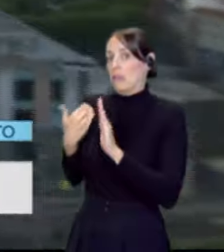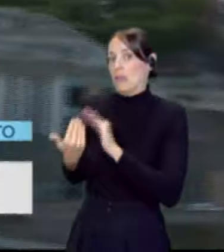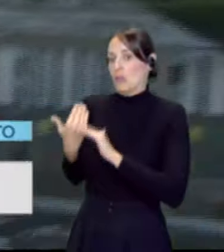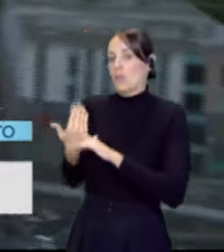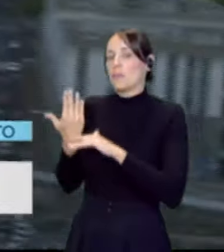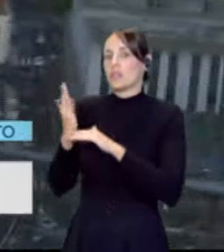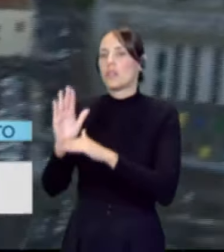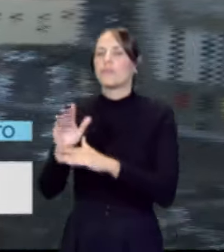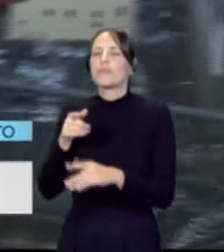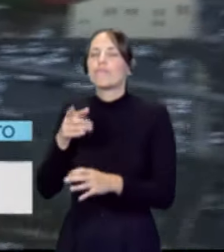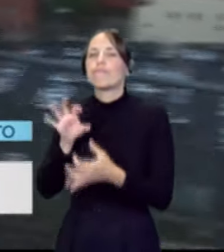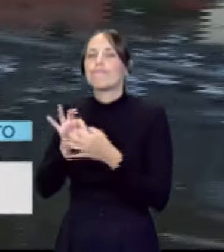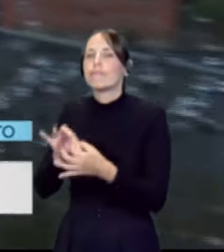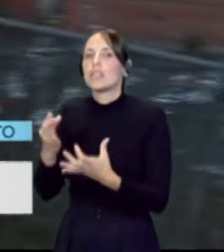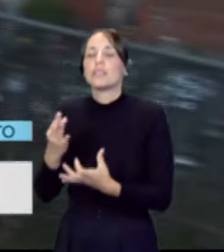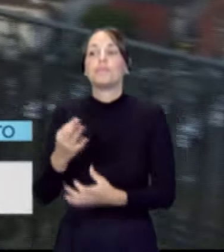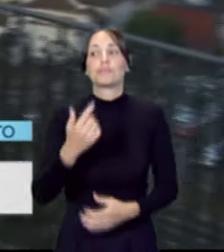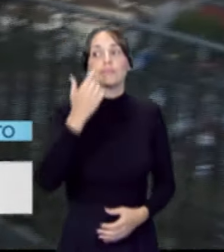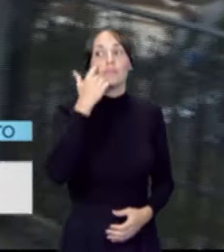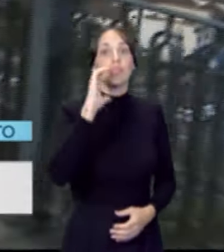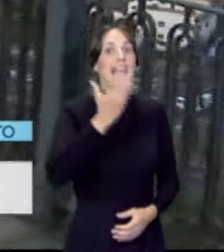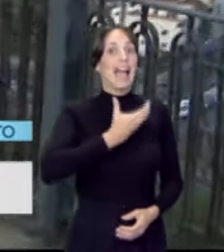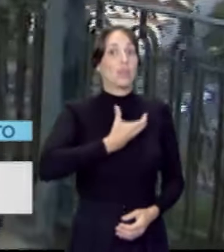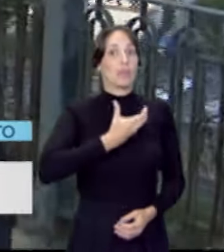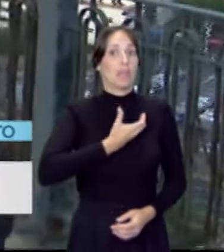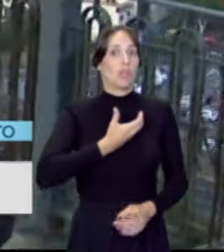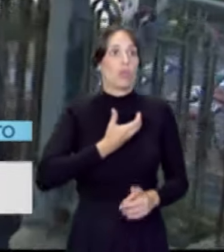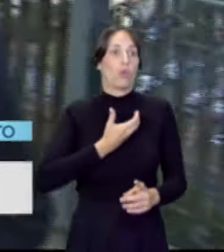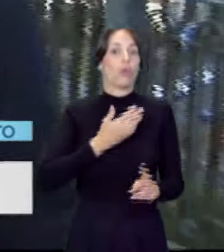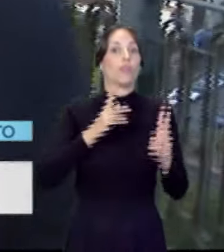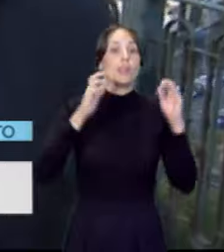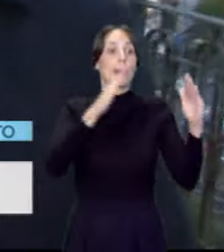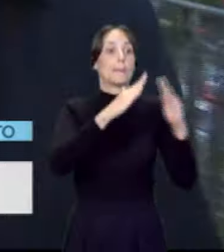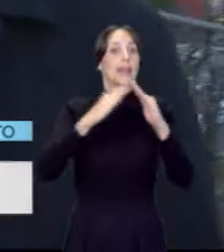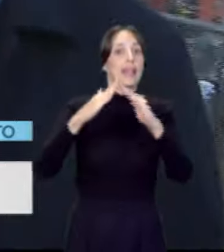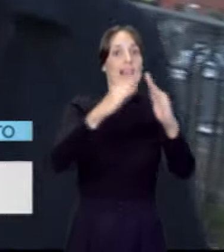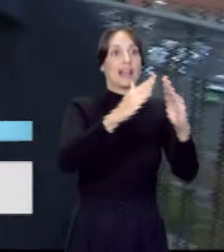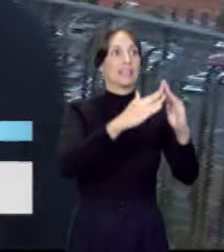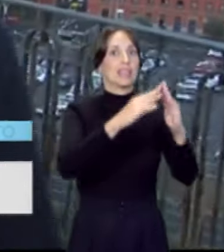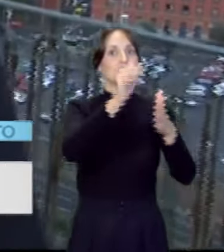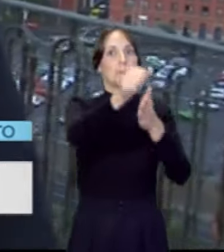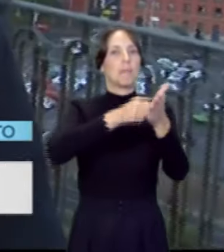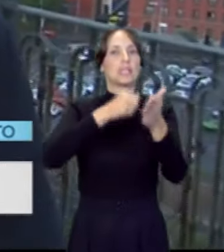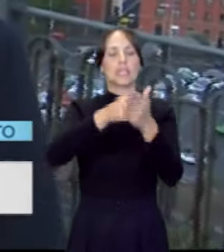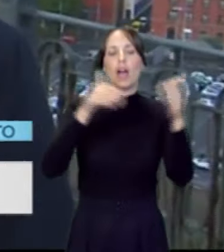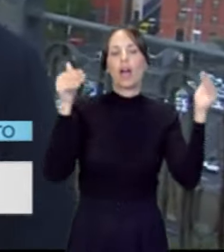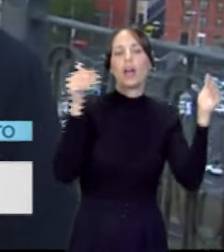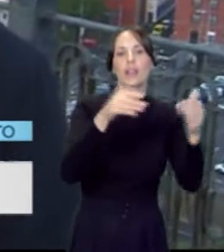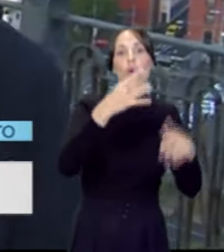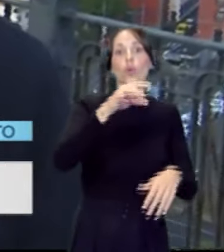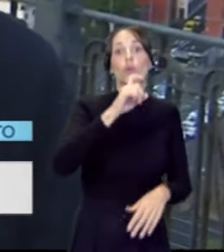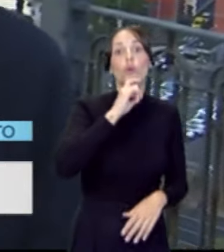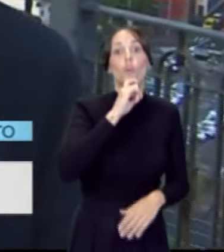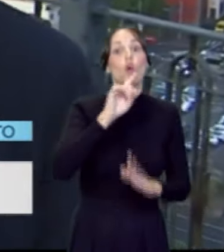la única competencia que tienen los ayuntamientos para poder intervenir en el mercado de vivienda vacía es la que nos permite la ley